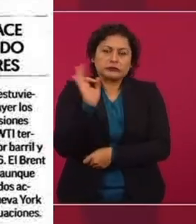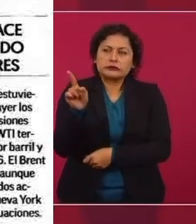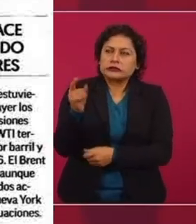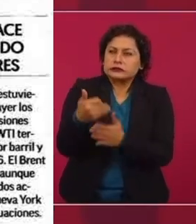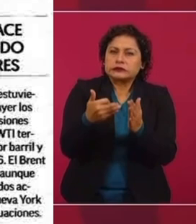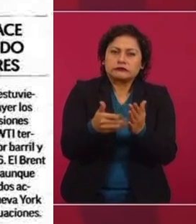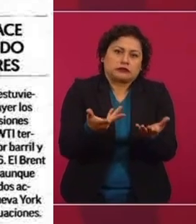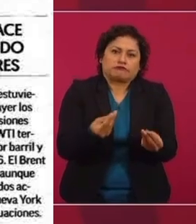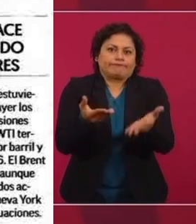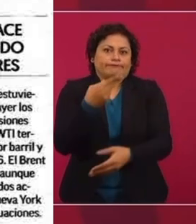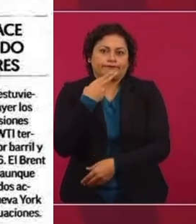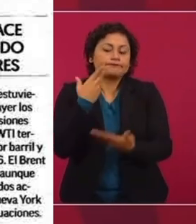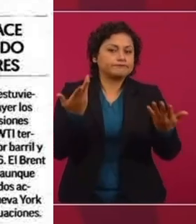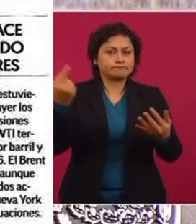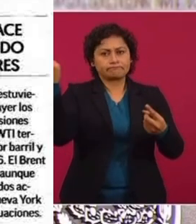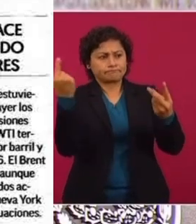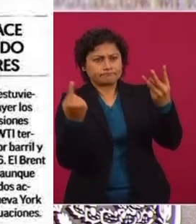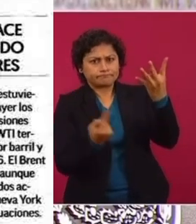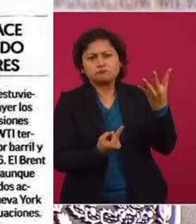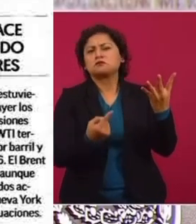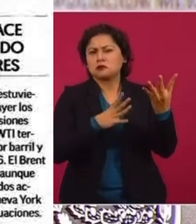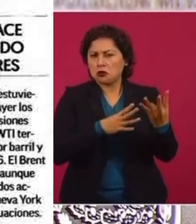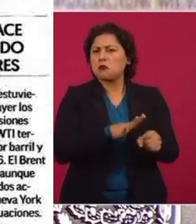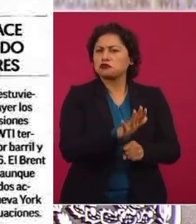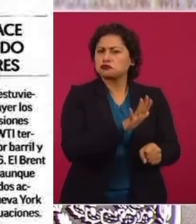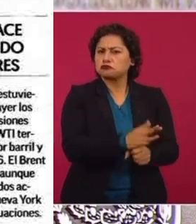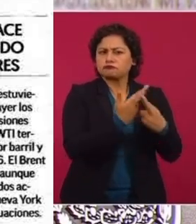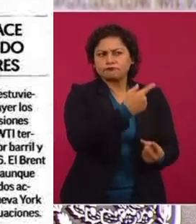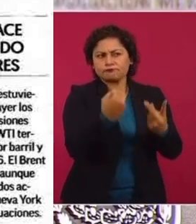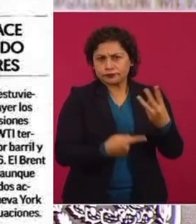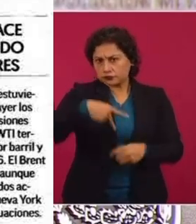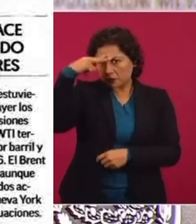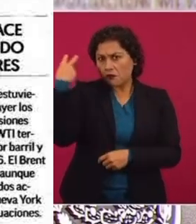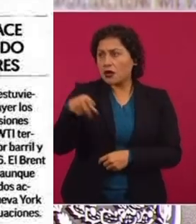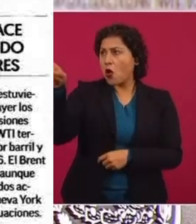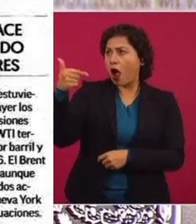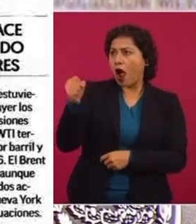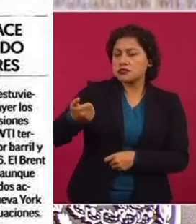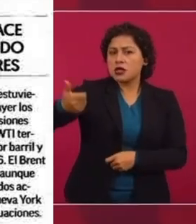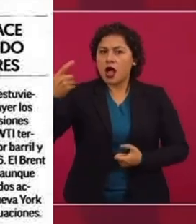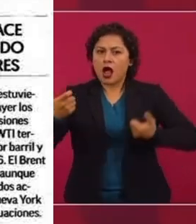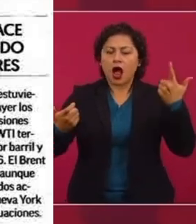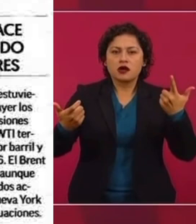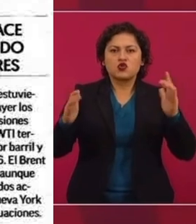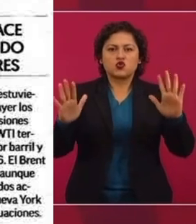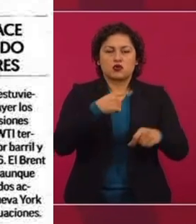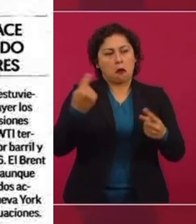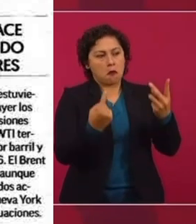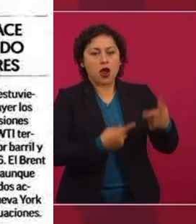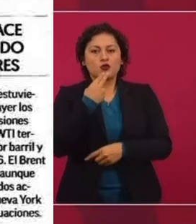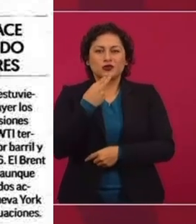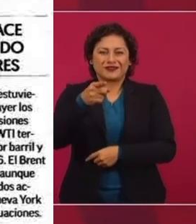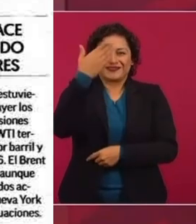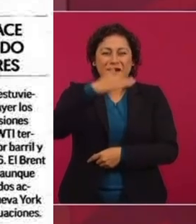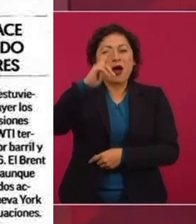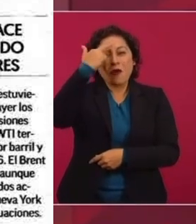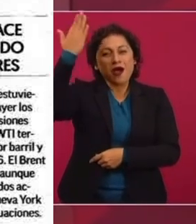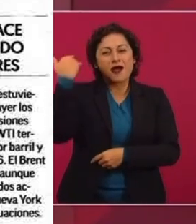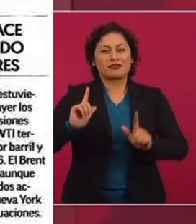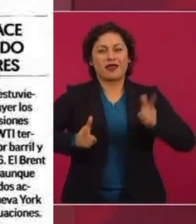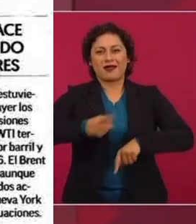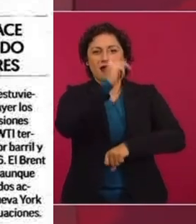pero no nos quedaríamos sin energía eléctrica, aún aumentando el precio del gas, como ya sucedió con las heladas en Texas.